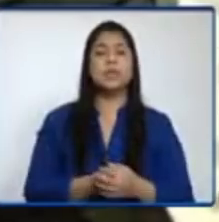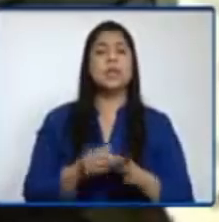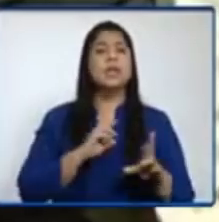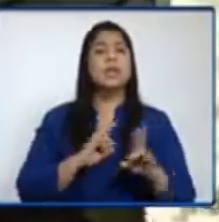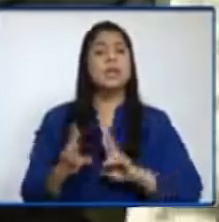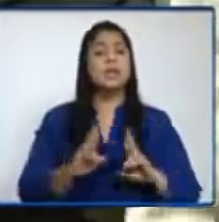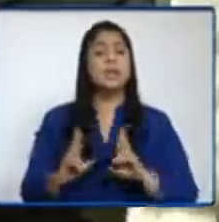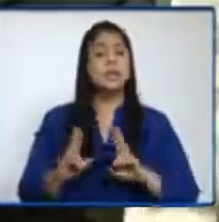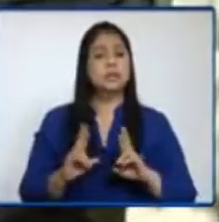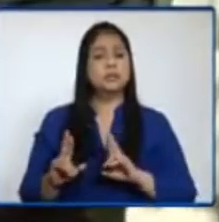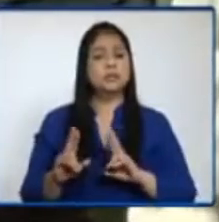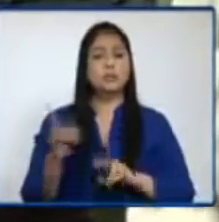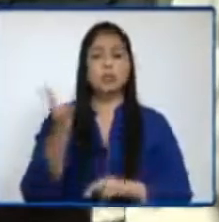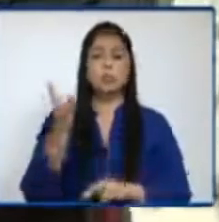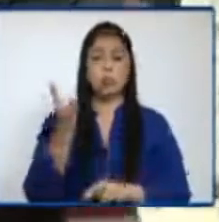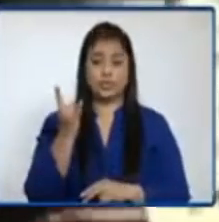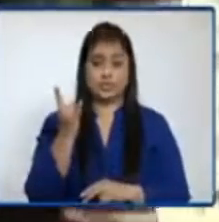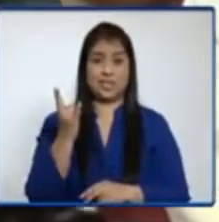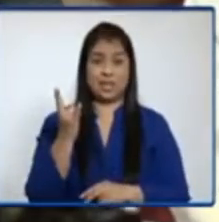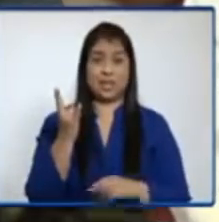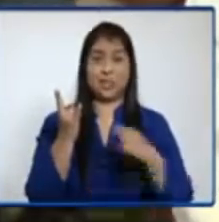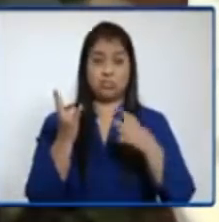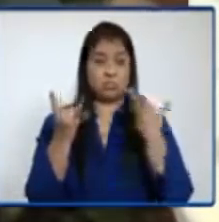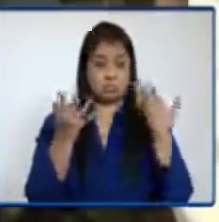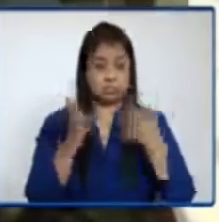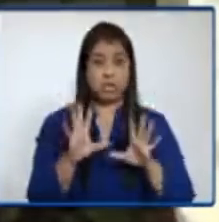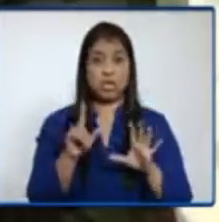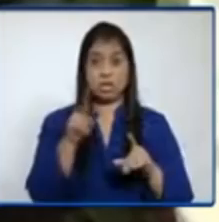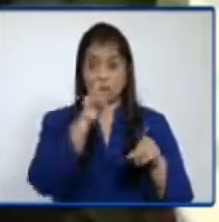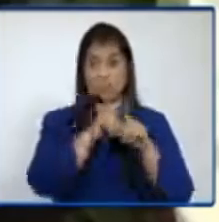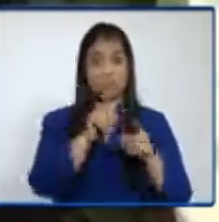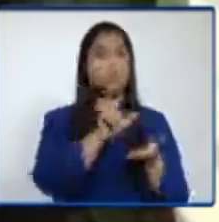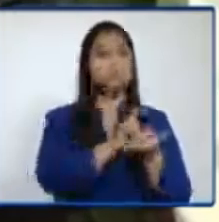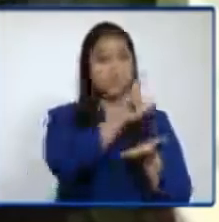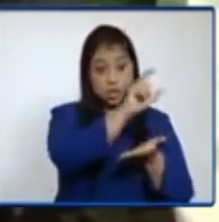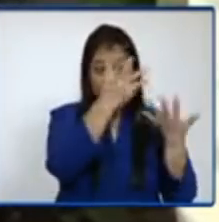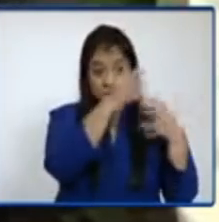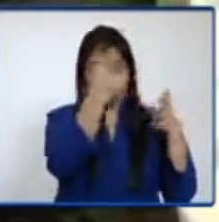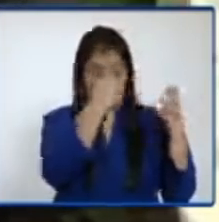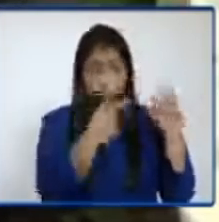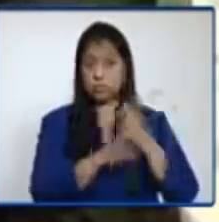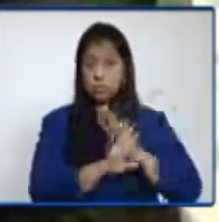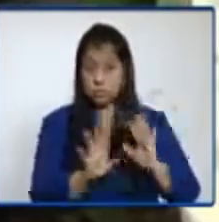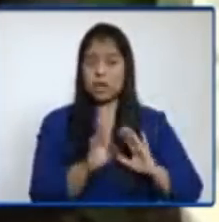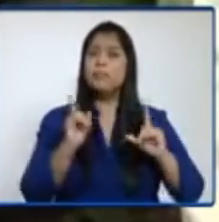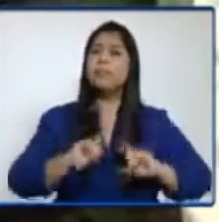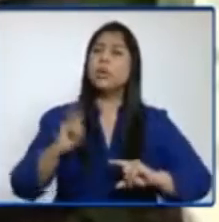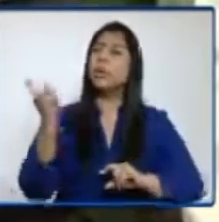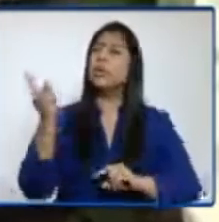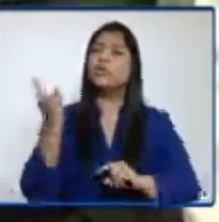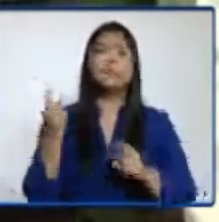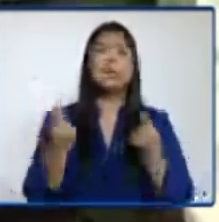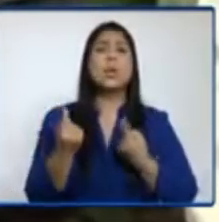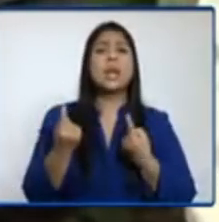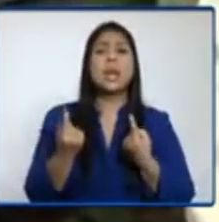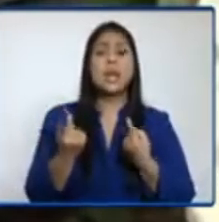relación a las universidades, ministra, ya se tiene conocimiento que en los colegios se tienen ya los protocolos, pero en las universidades, ¿cuáles son los